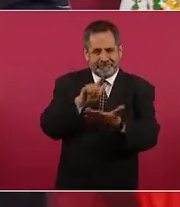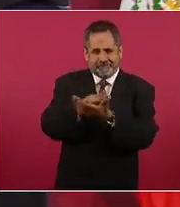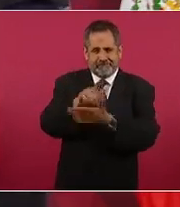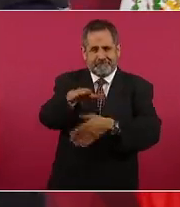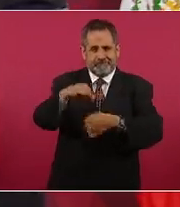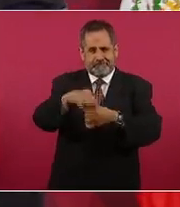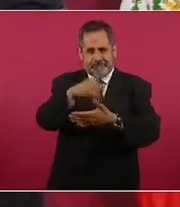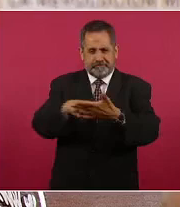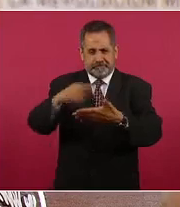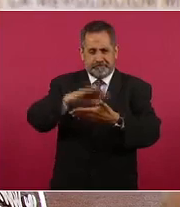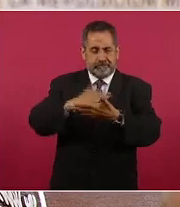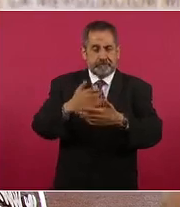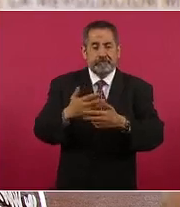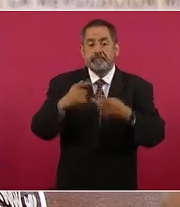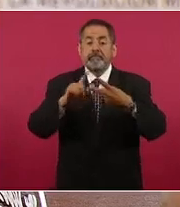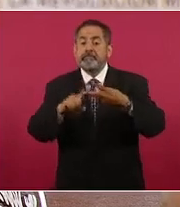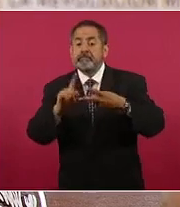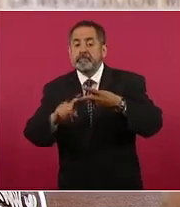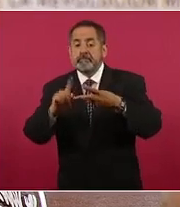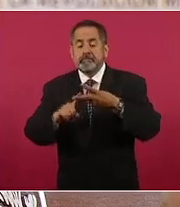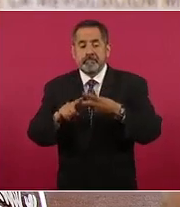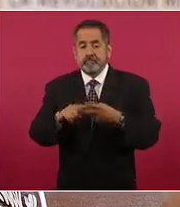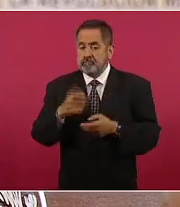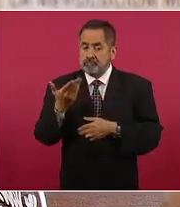el que la Guardia Nacional